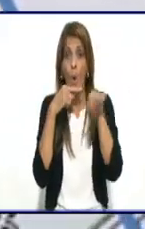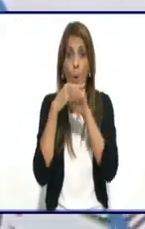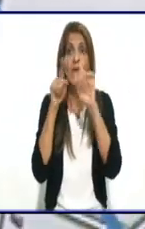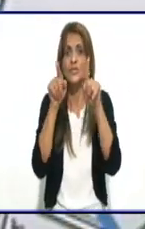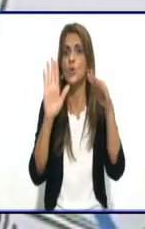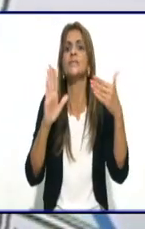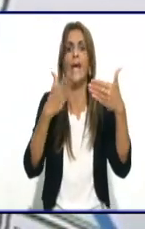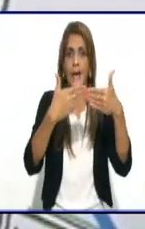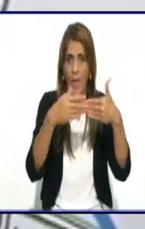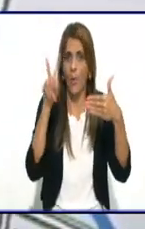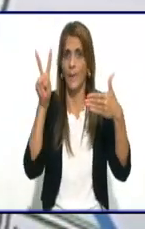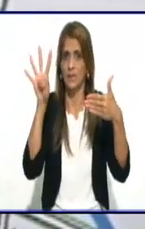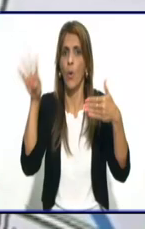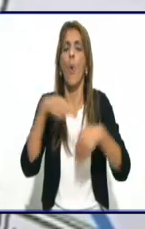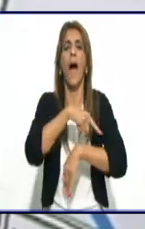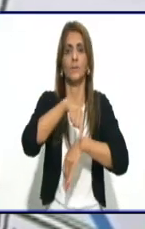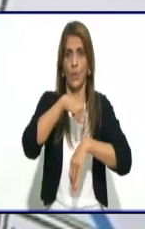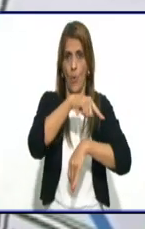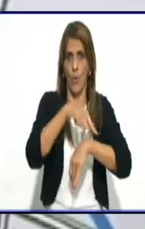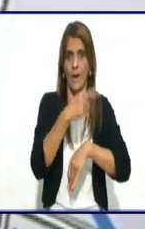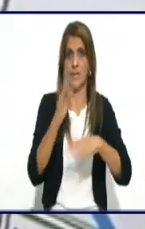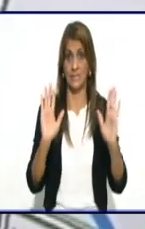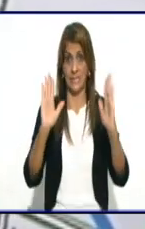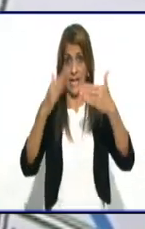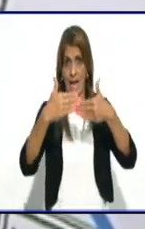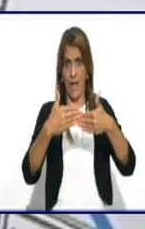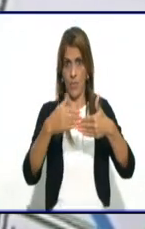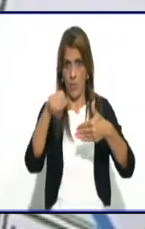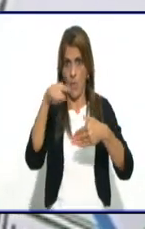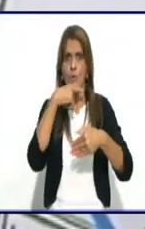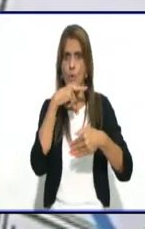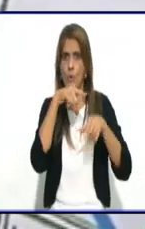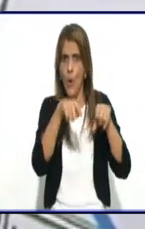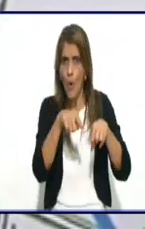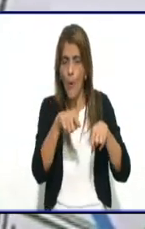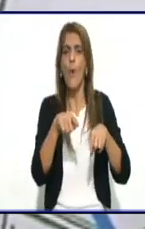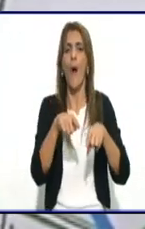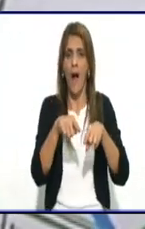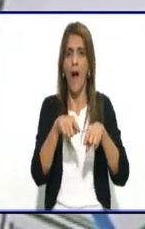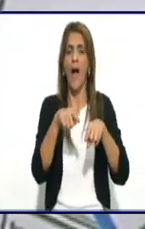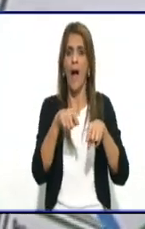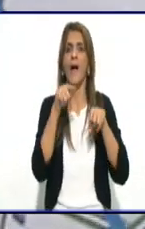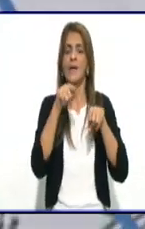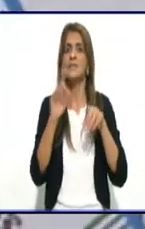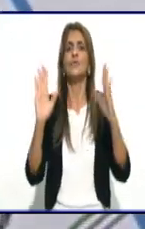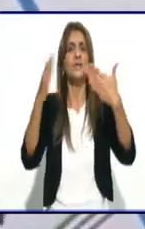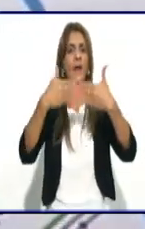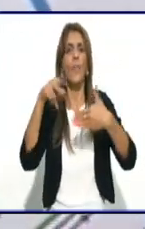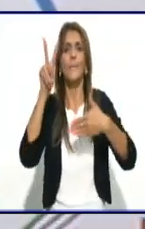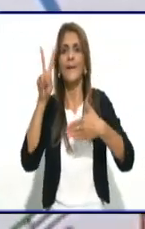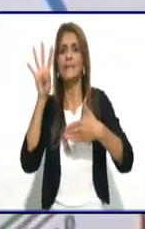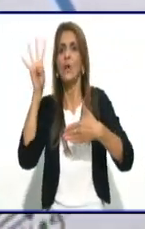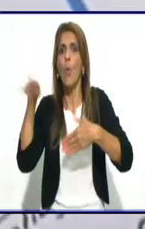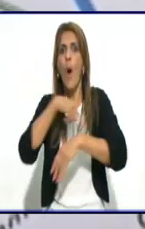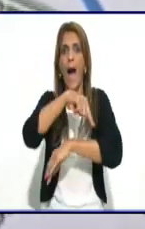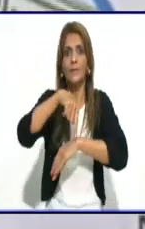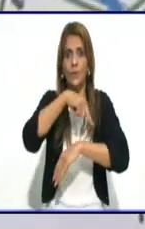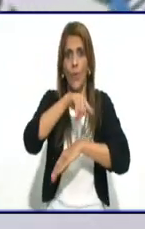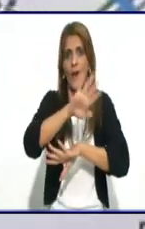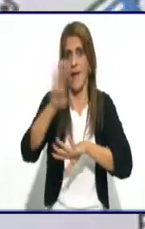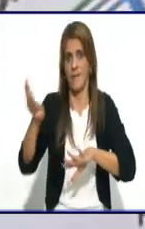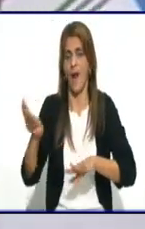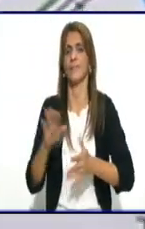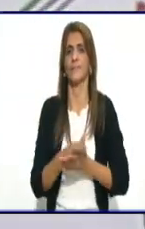¿verdad? Cerrada, sí. Ya. Esta que estamos mirando ahora es la de Pedro Pompa. Fue la primera que explicaste. La primera que explicaste, ya.